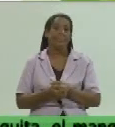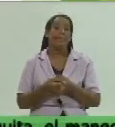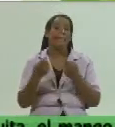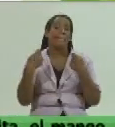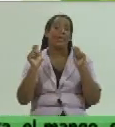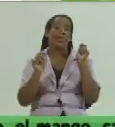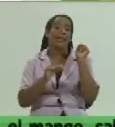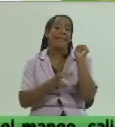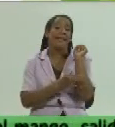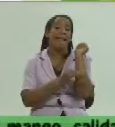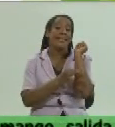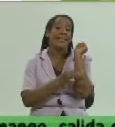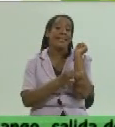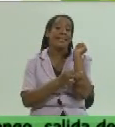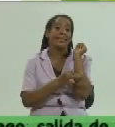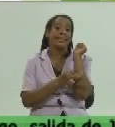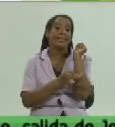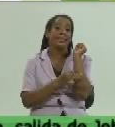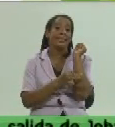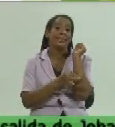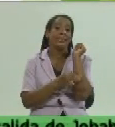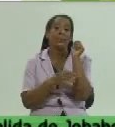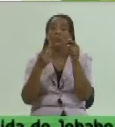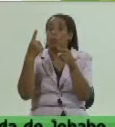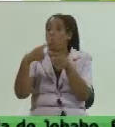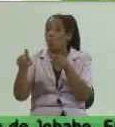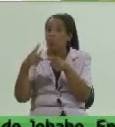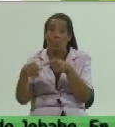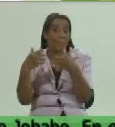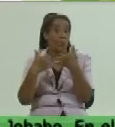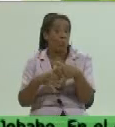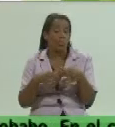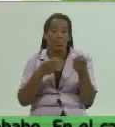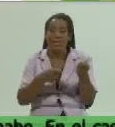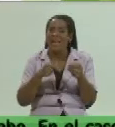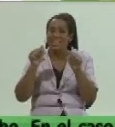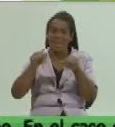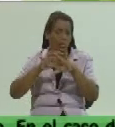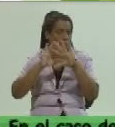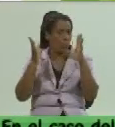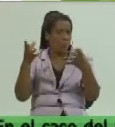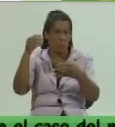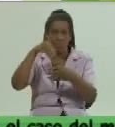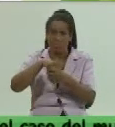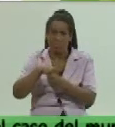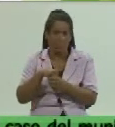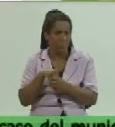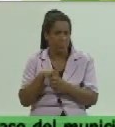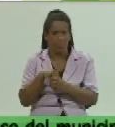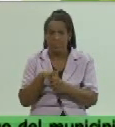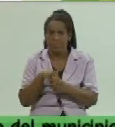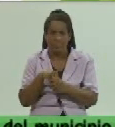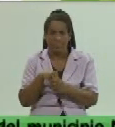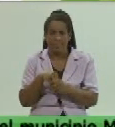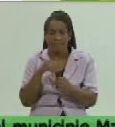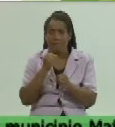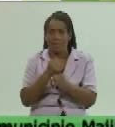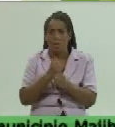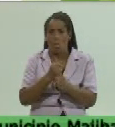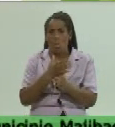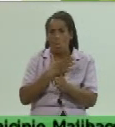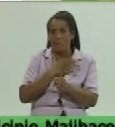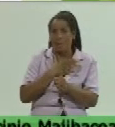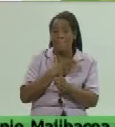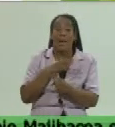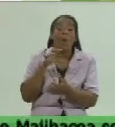vendedores de esto que van a vender el resto de los productos agropecuarios ahí están todos porque eso no hay una figura hoy en el trabajo por cuenta propia para los puntos fijos